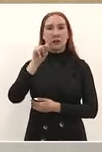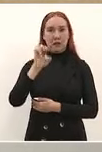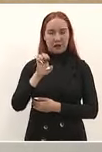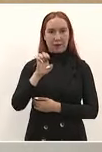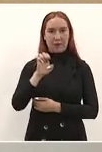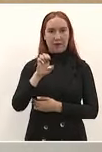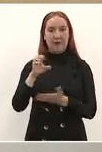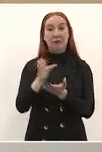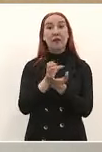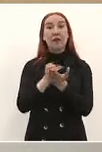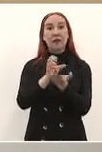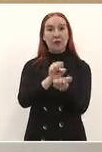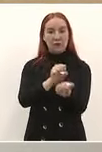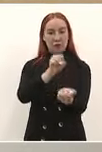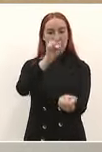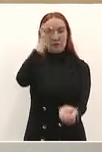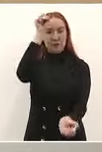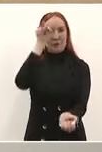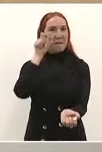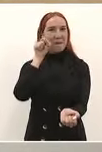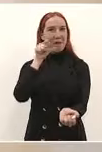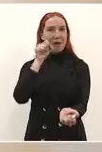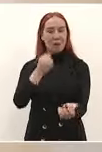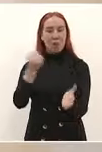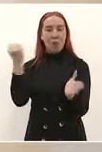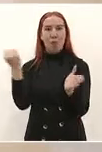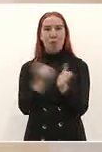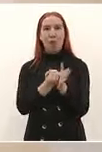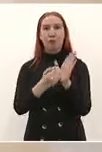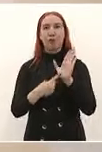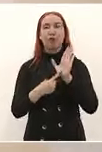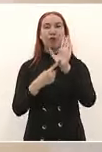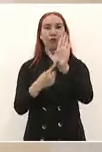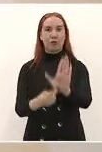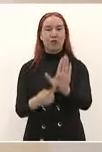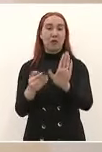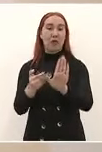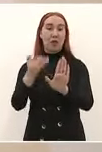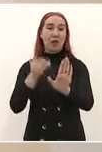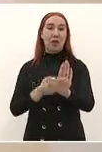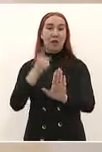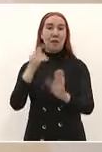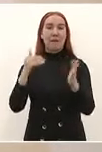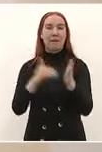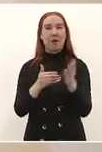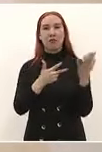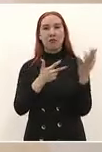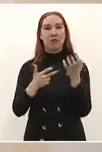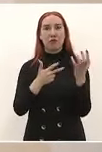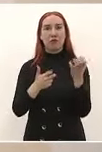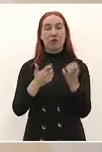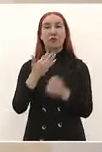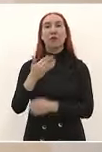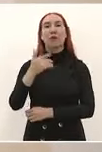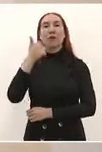donde se aprobó la constitución de 1857